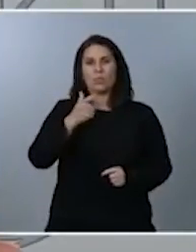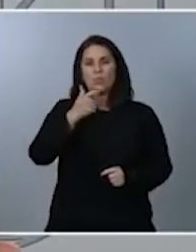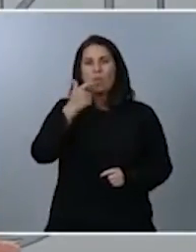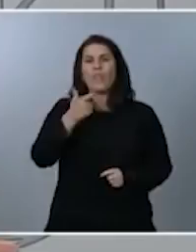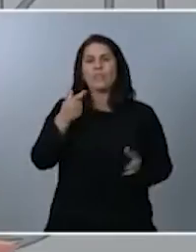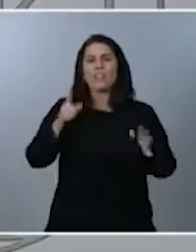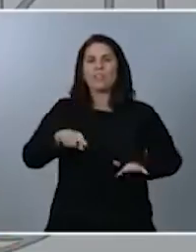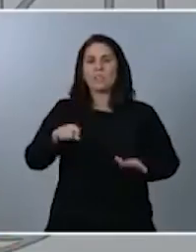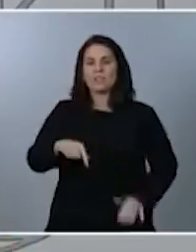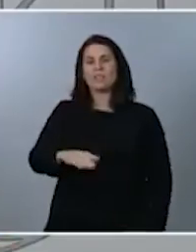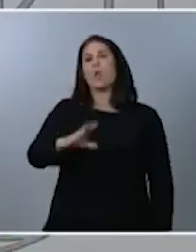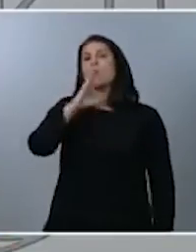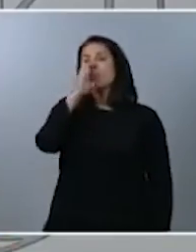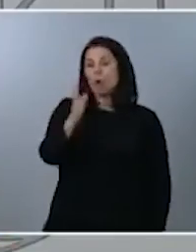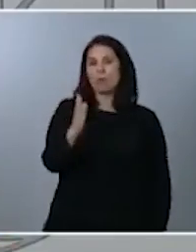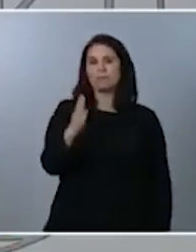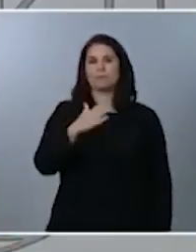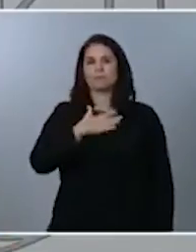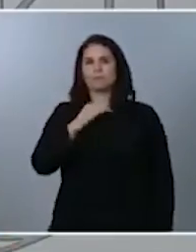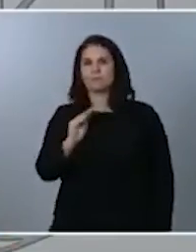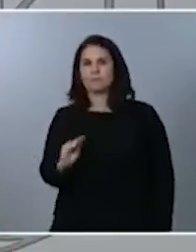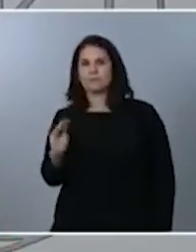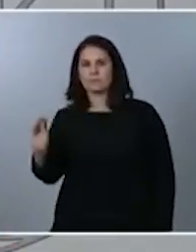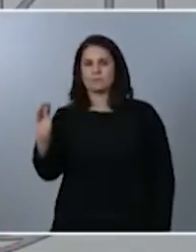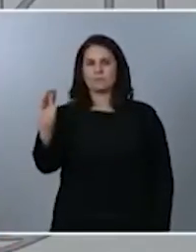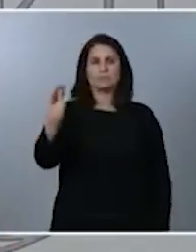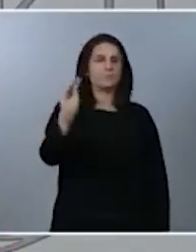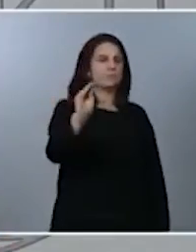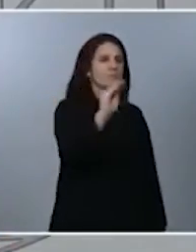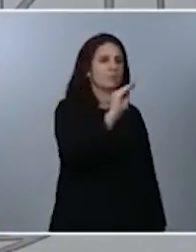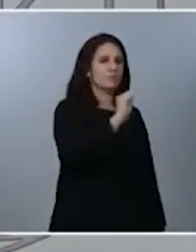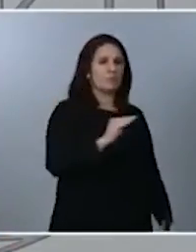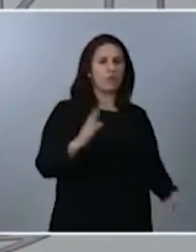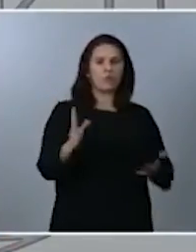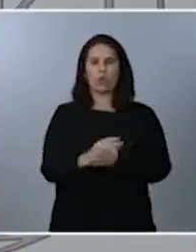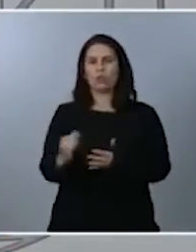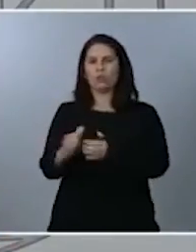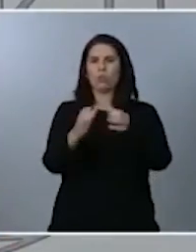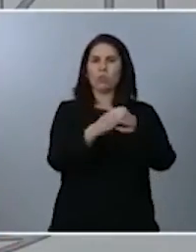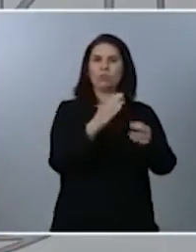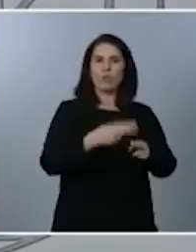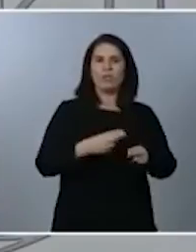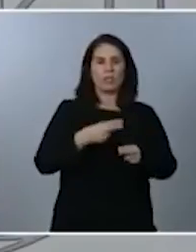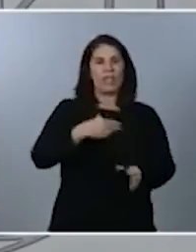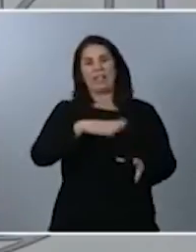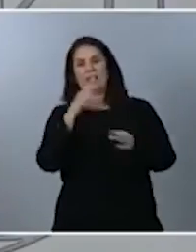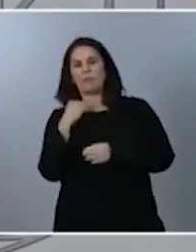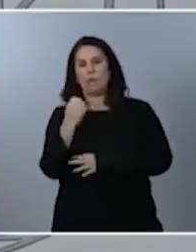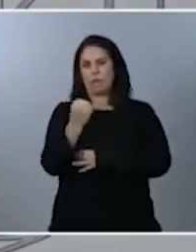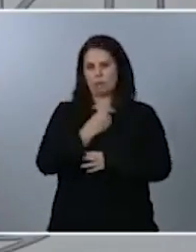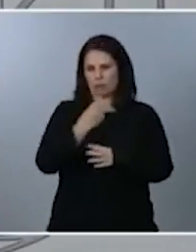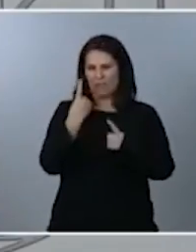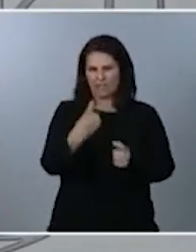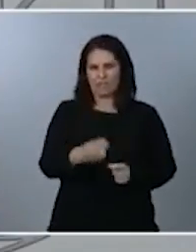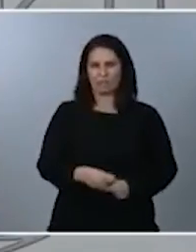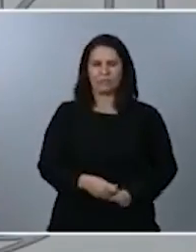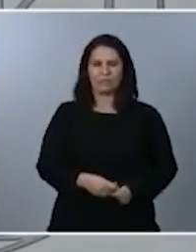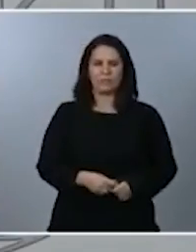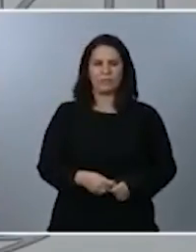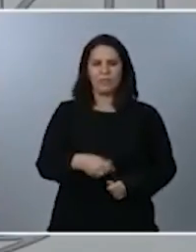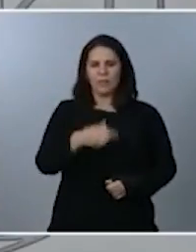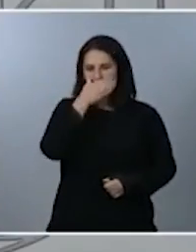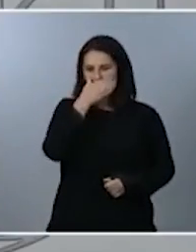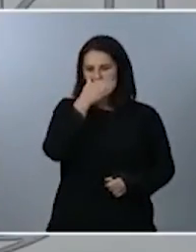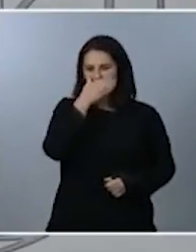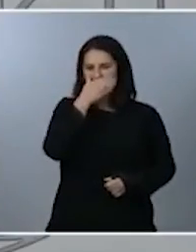el conjunto de formaciones políticas entendemos que va a contar con los apoyos necesarios para hacerlo efectivo en relación con la